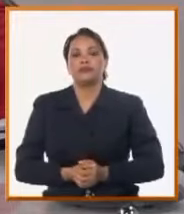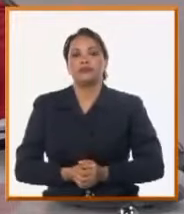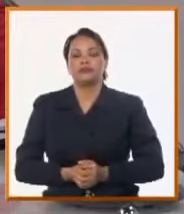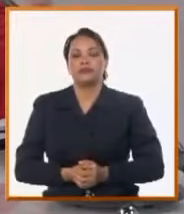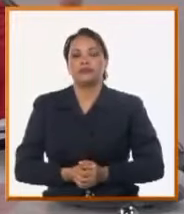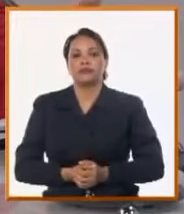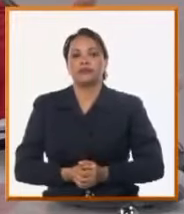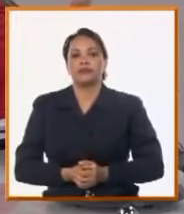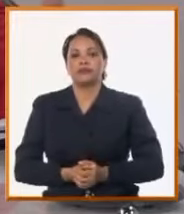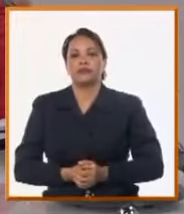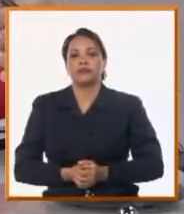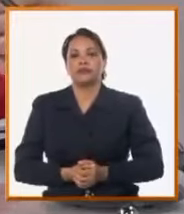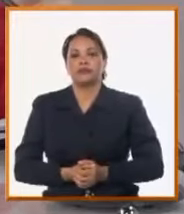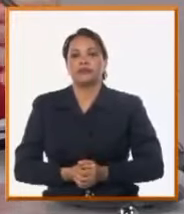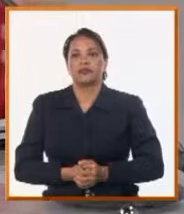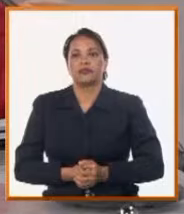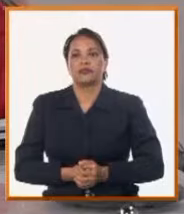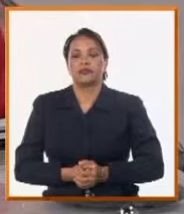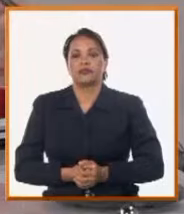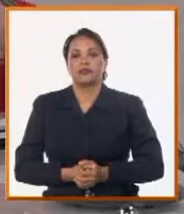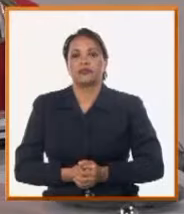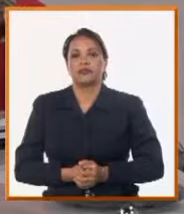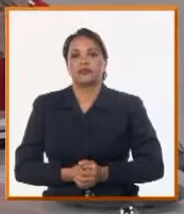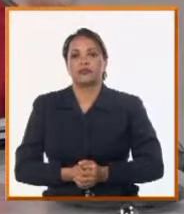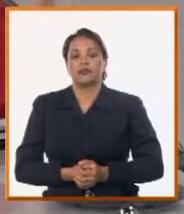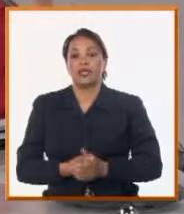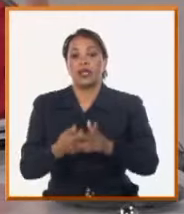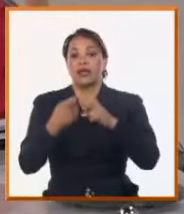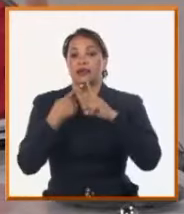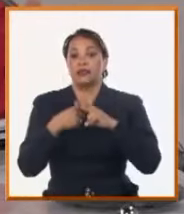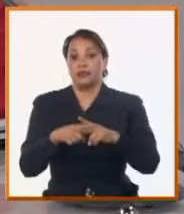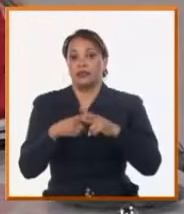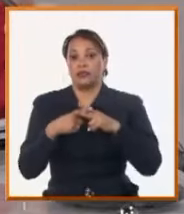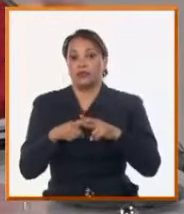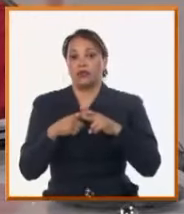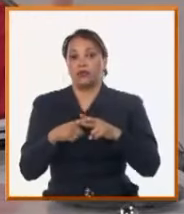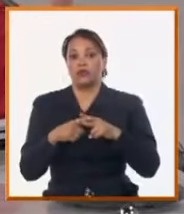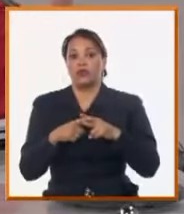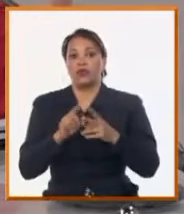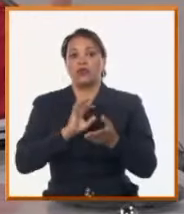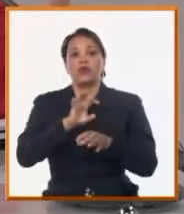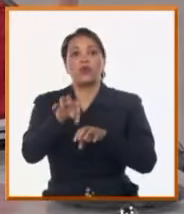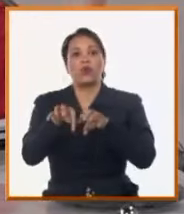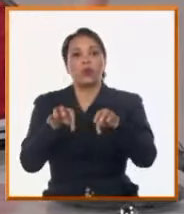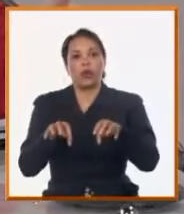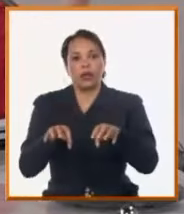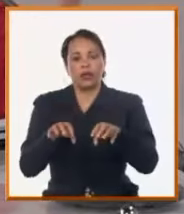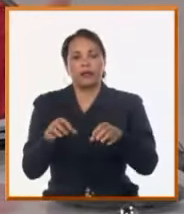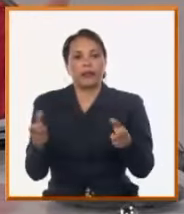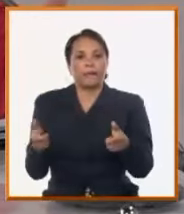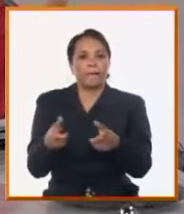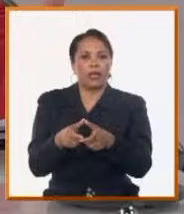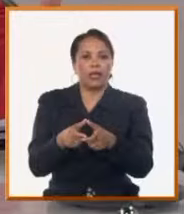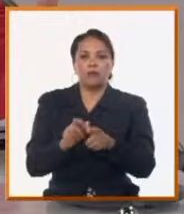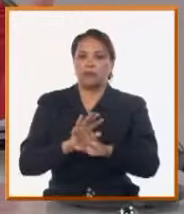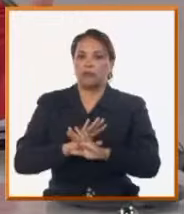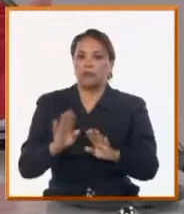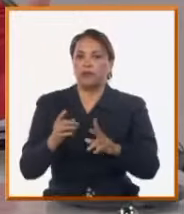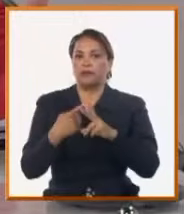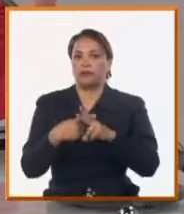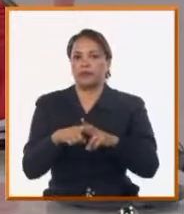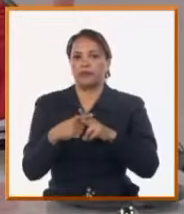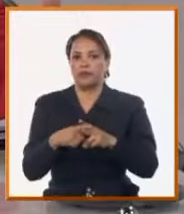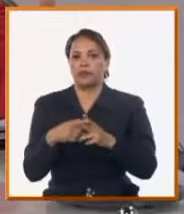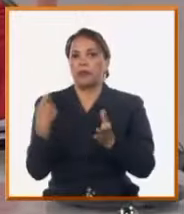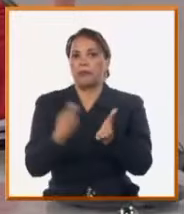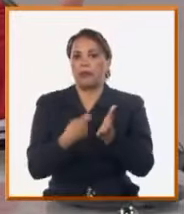mayor diámetro, hoy ya las soluciones en los diámetros pequeños, está teniendo una solución, a partir de las inversiones que